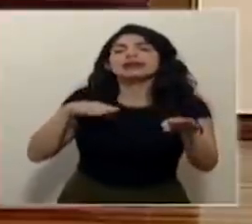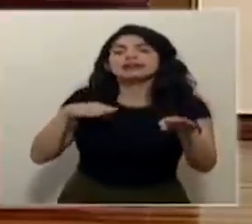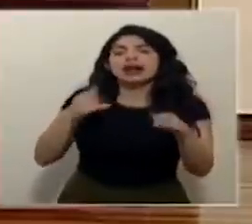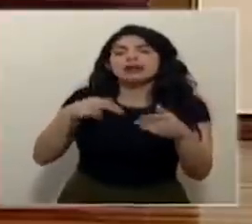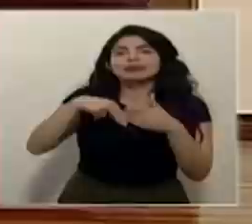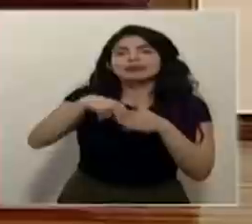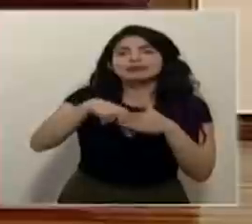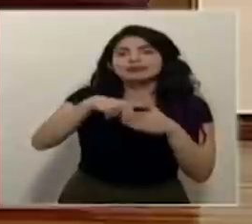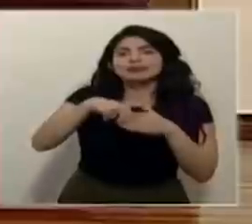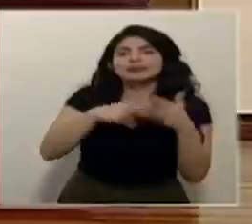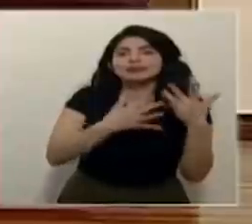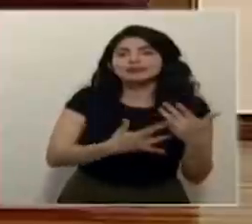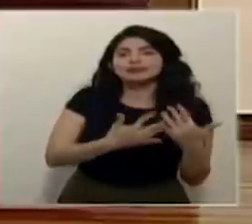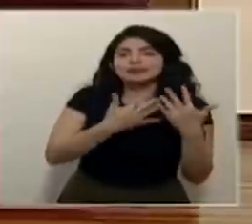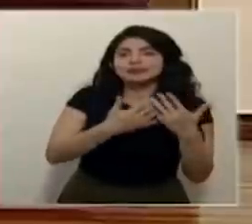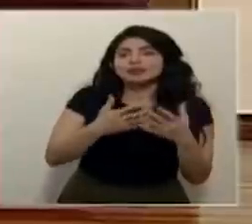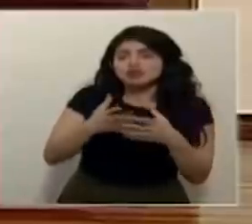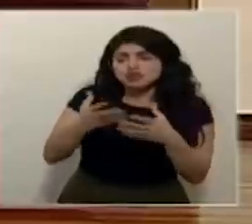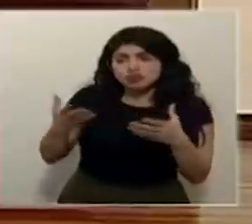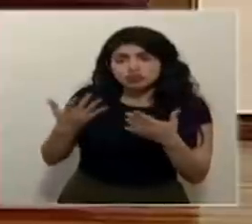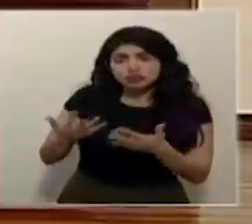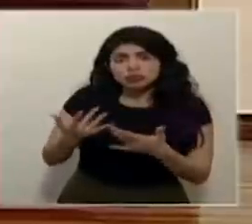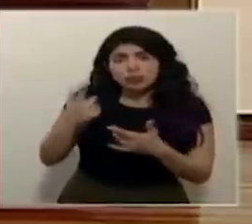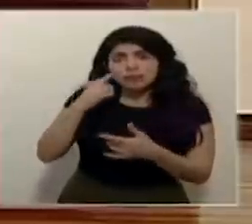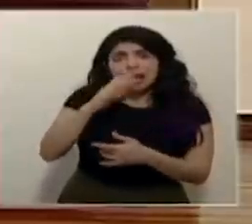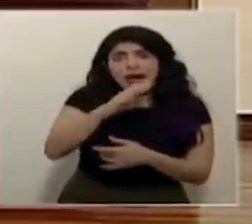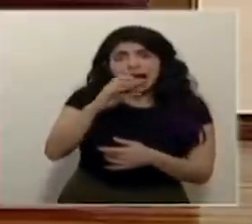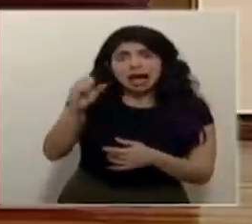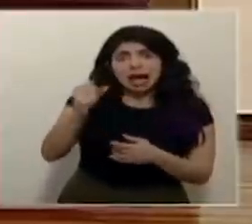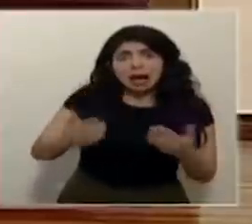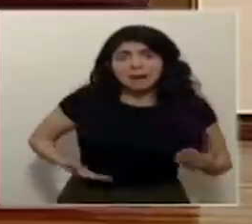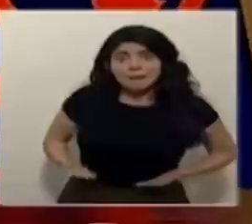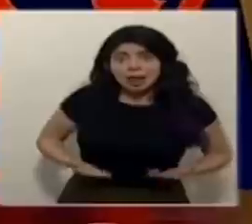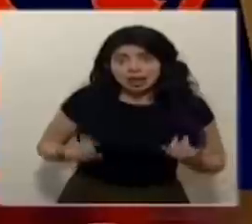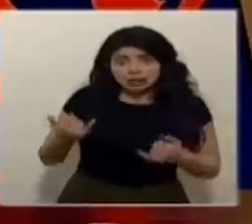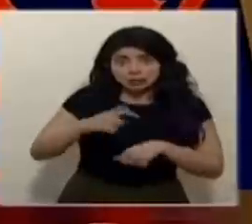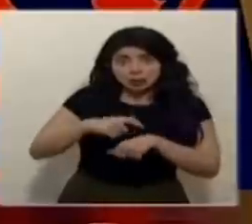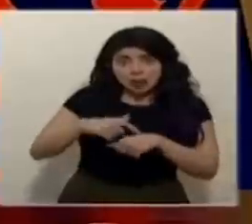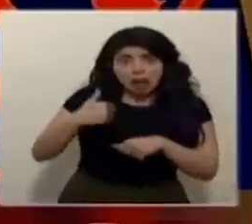sanitarias para el personal de la Caja Costarricense de Seguro Social en este momento.